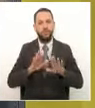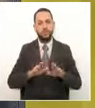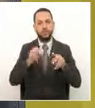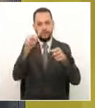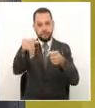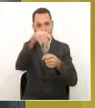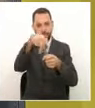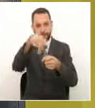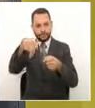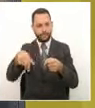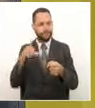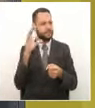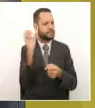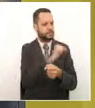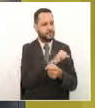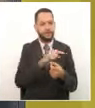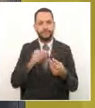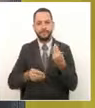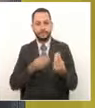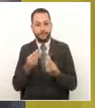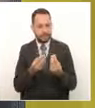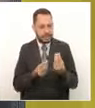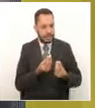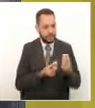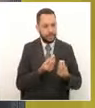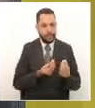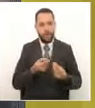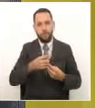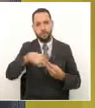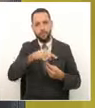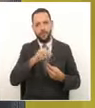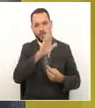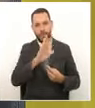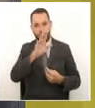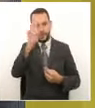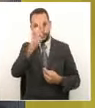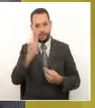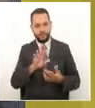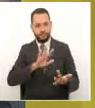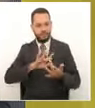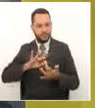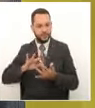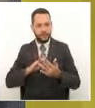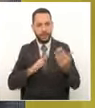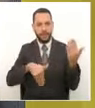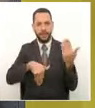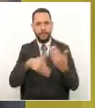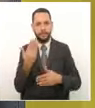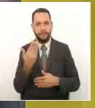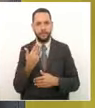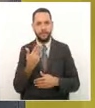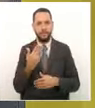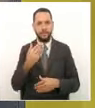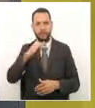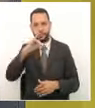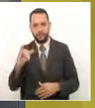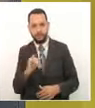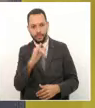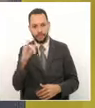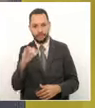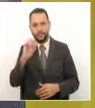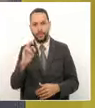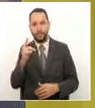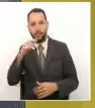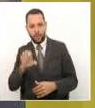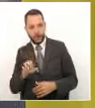conozcan de primera mano qué es lo que se está haciendo en el departamento de Risaralda. Y comenzamos con el doctor Jorge Alexis Mejía. Doctor Jorge